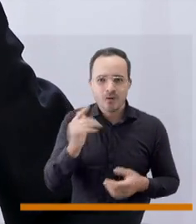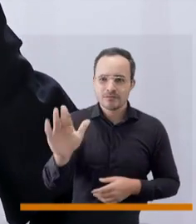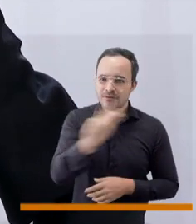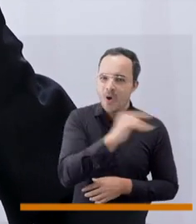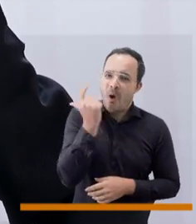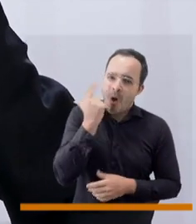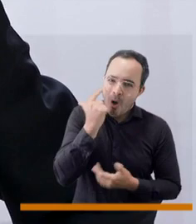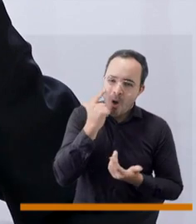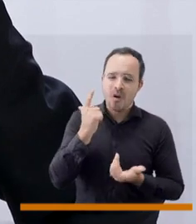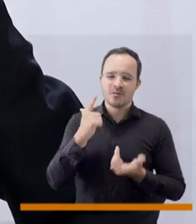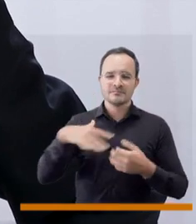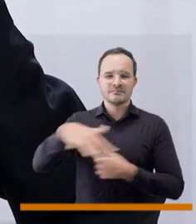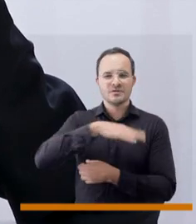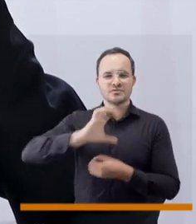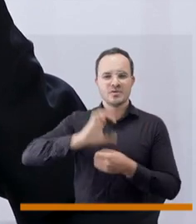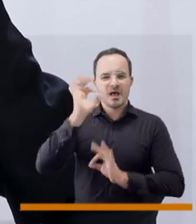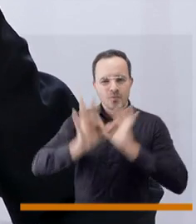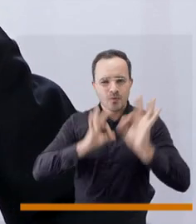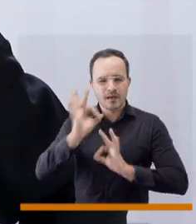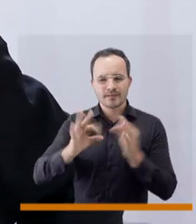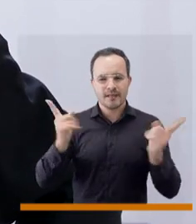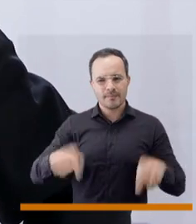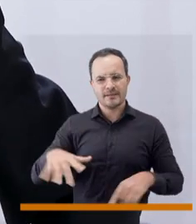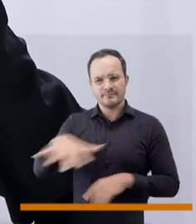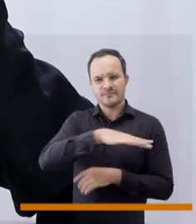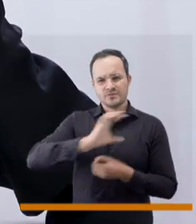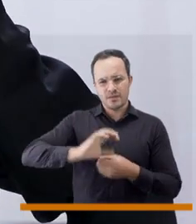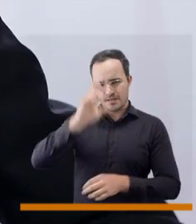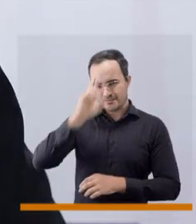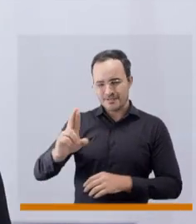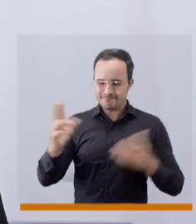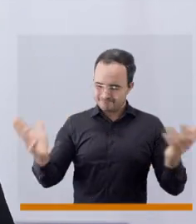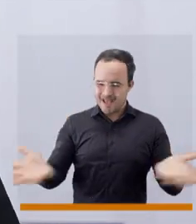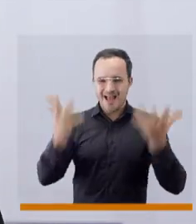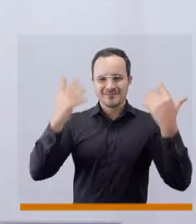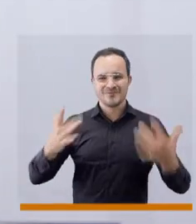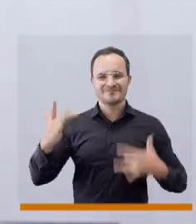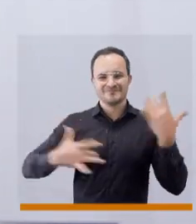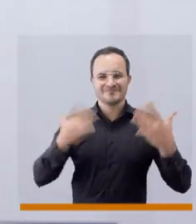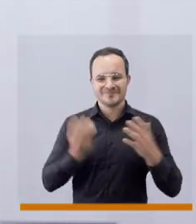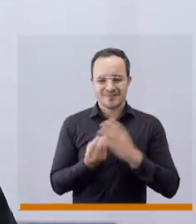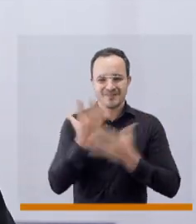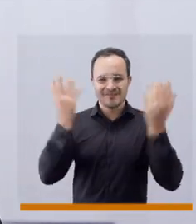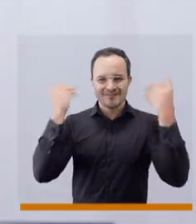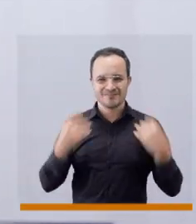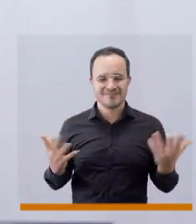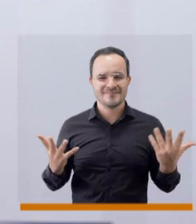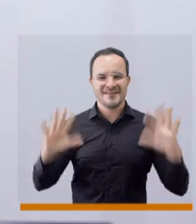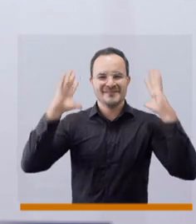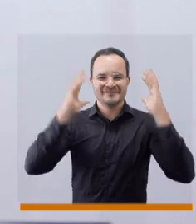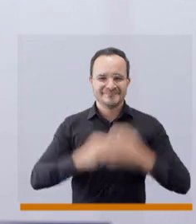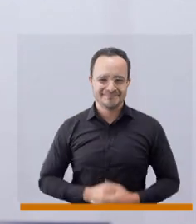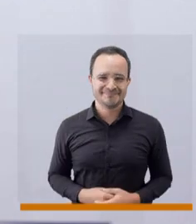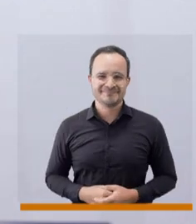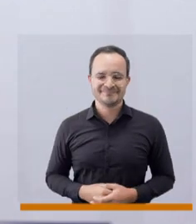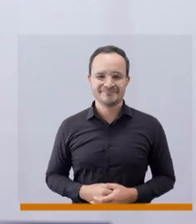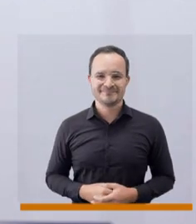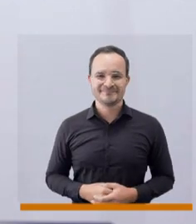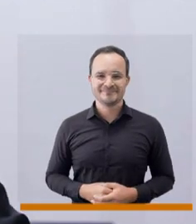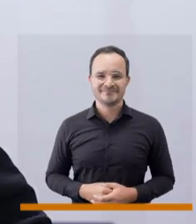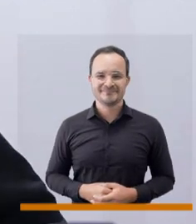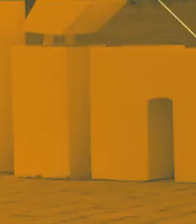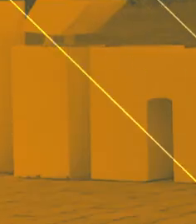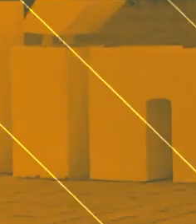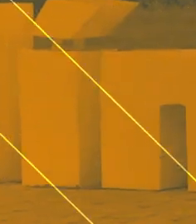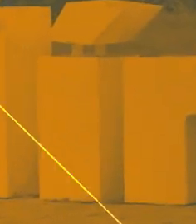vayan con una mala experiencia de la ciudad ey ey ey pilas a cuidar la ciudad a respetar la ciudad y a vivir la